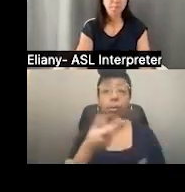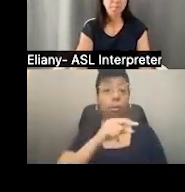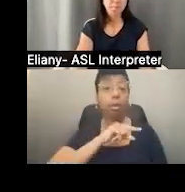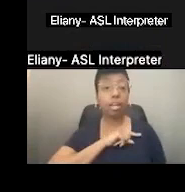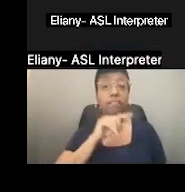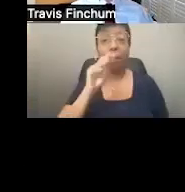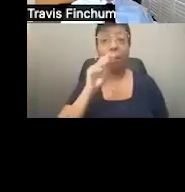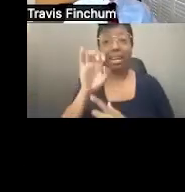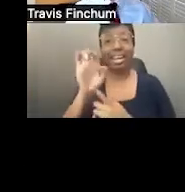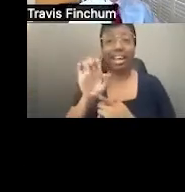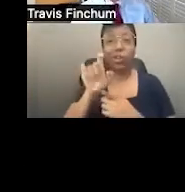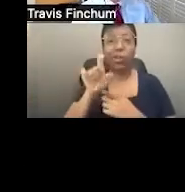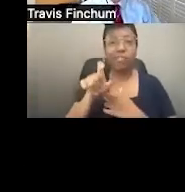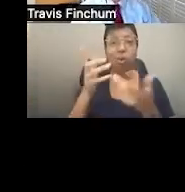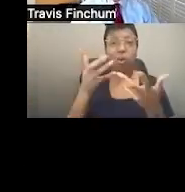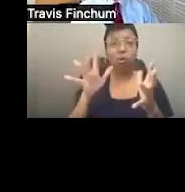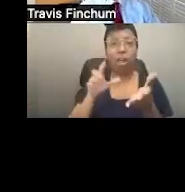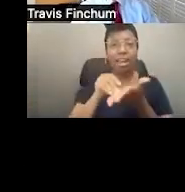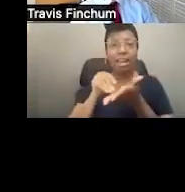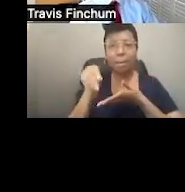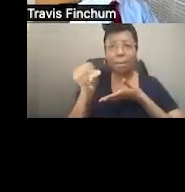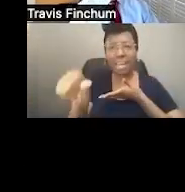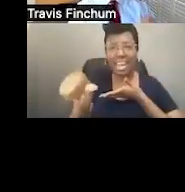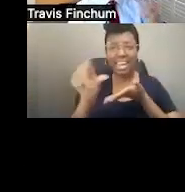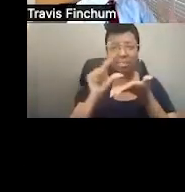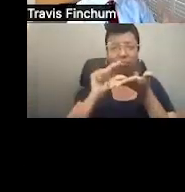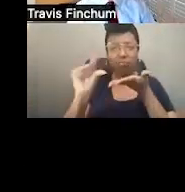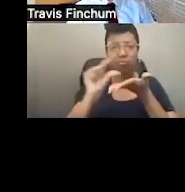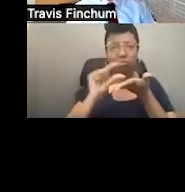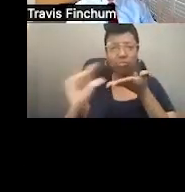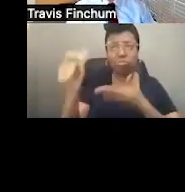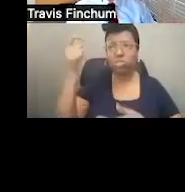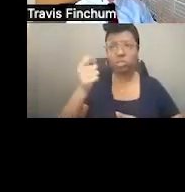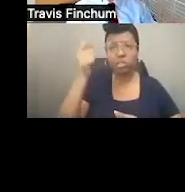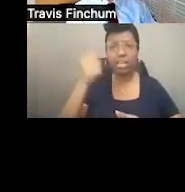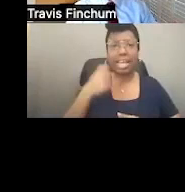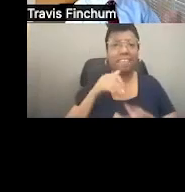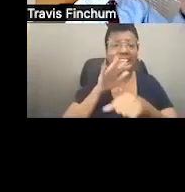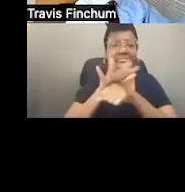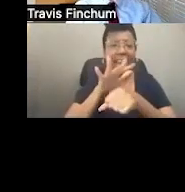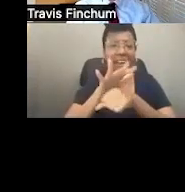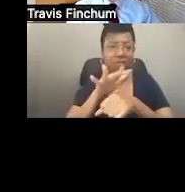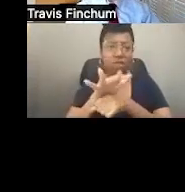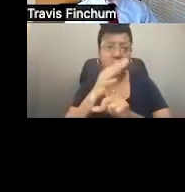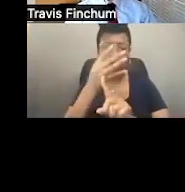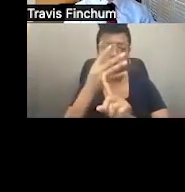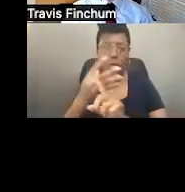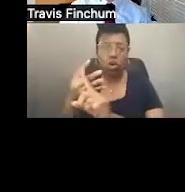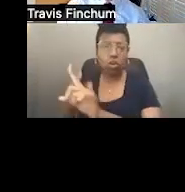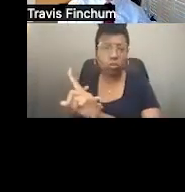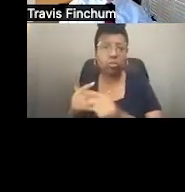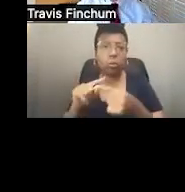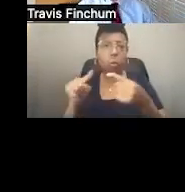hay que ser, hay que haber pagado para entrar en el sistema del seguro social y haber ganado la